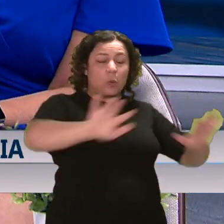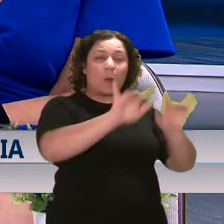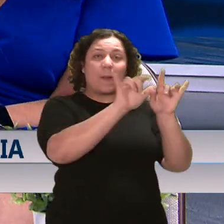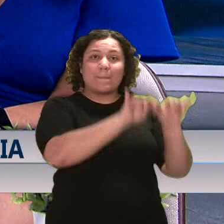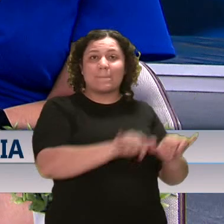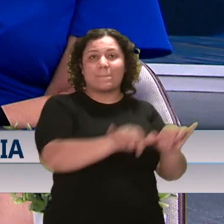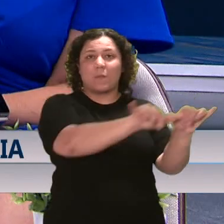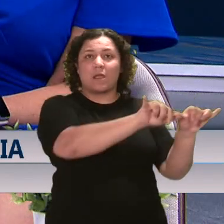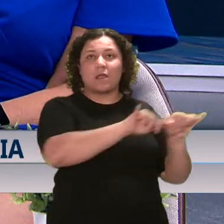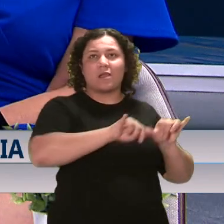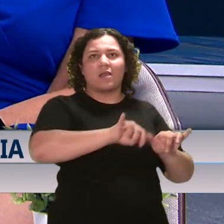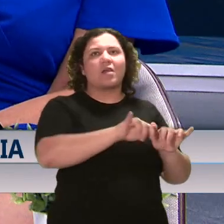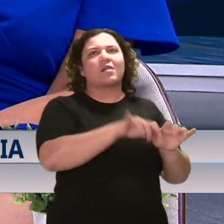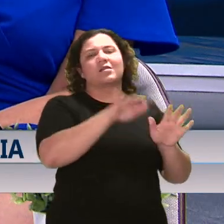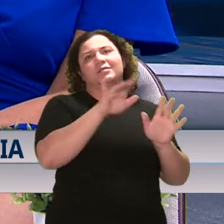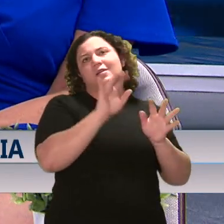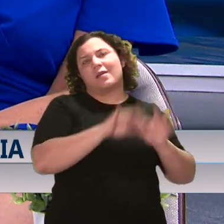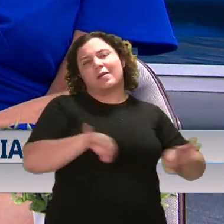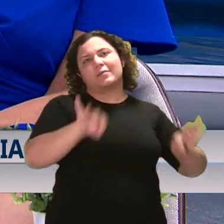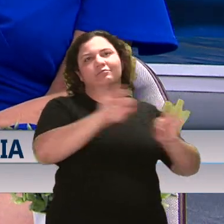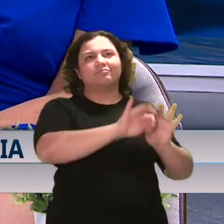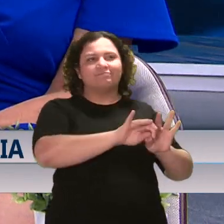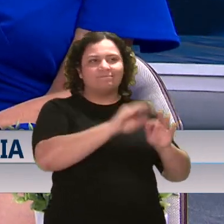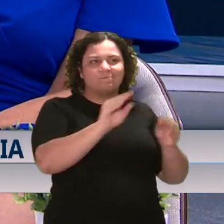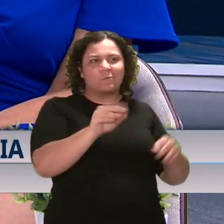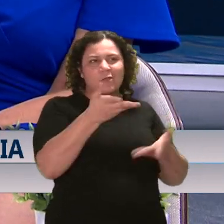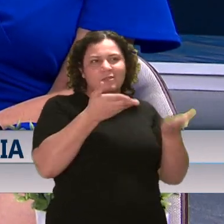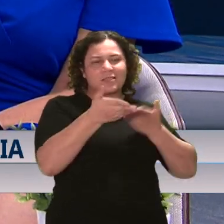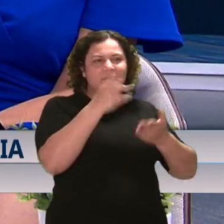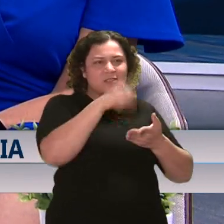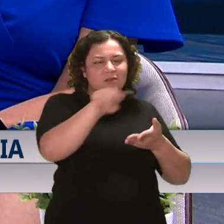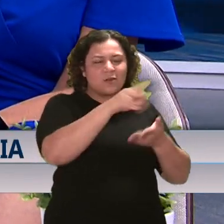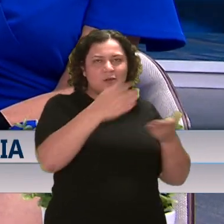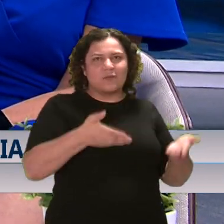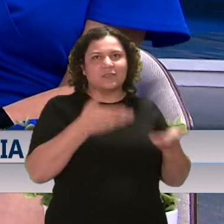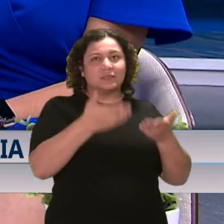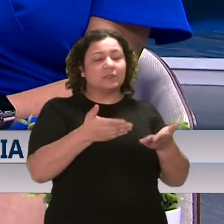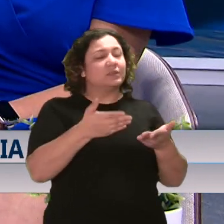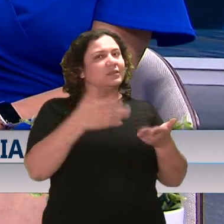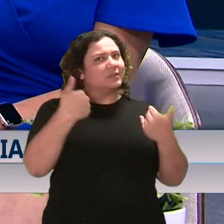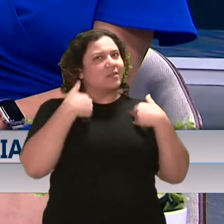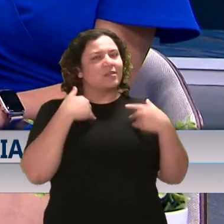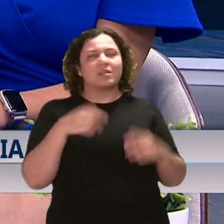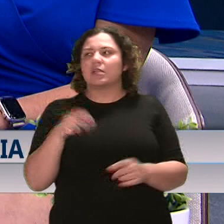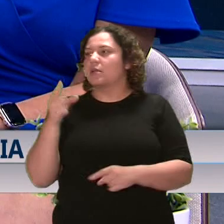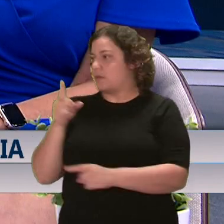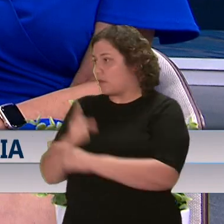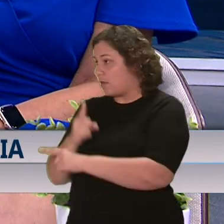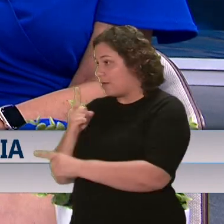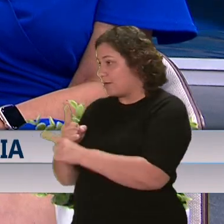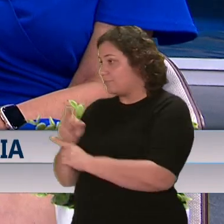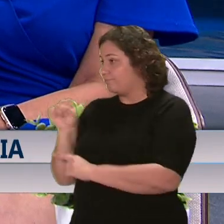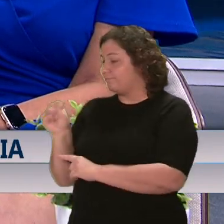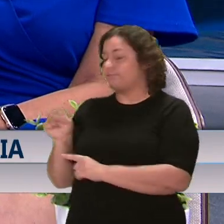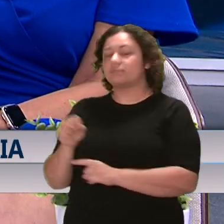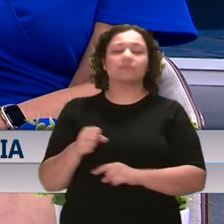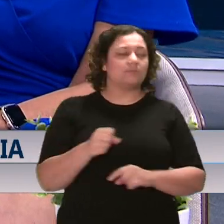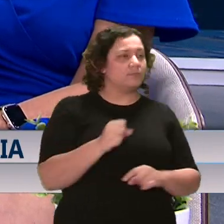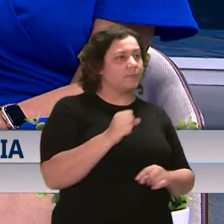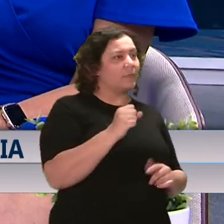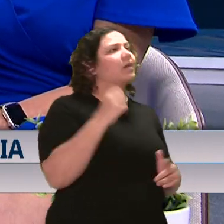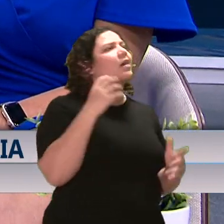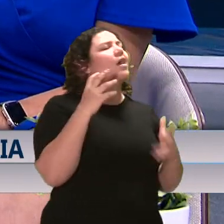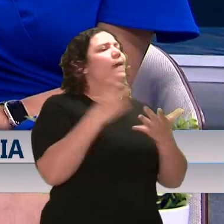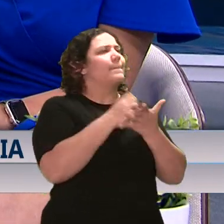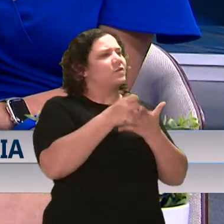en estos centros de salud primaria. Correcto, correcto. Que allí mismo se recibe el servicio. ¿Algún consejo, aprovechando que usted está